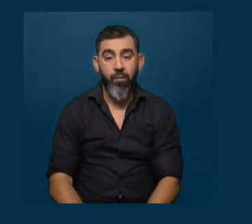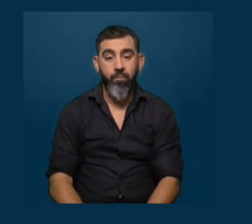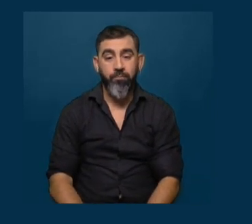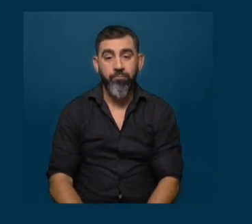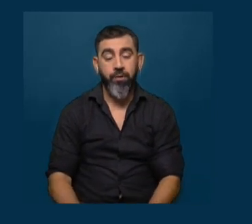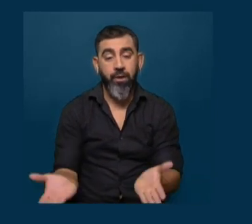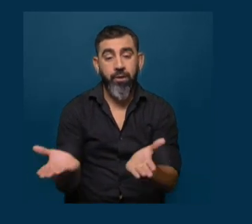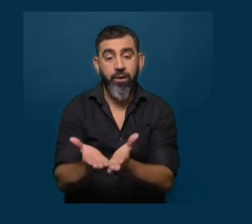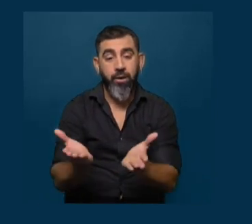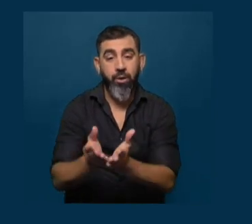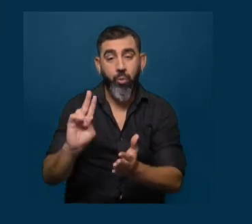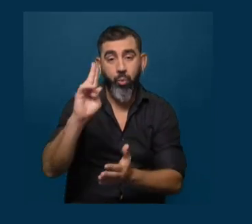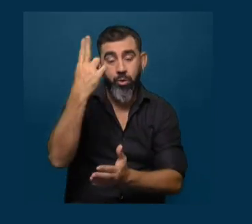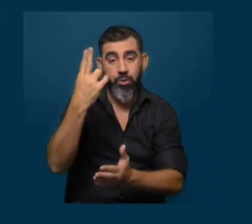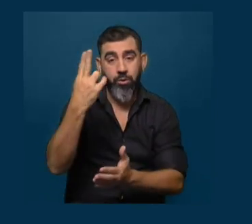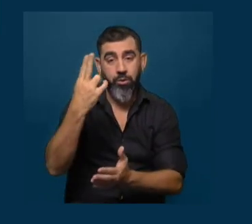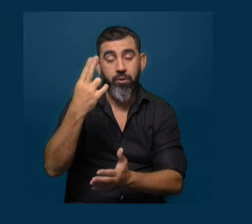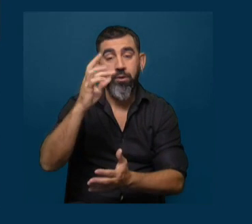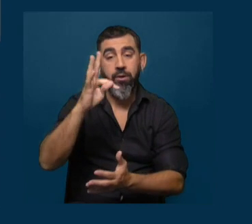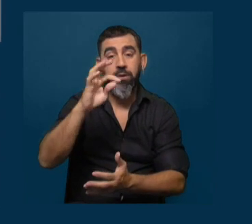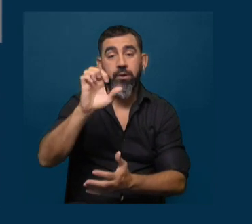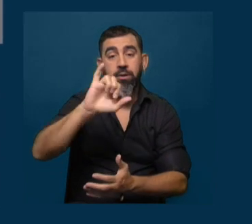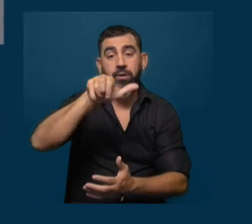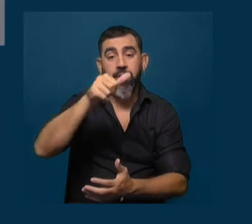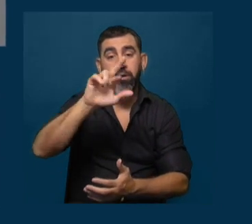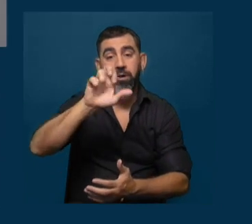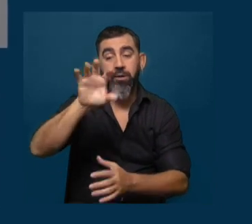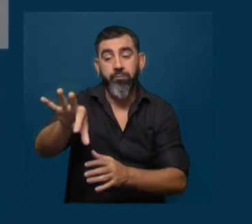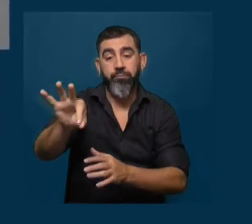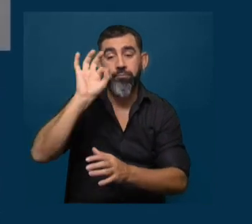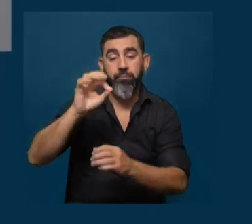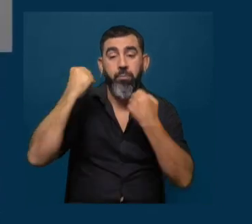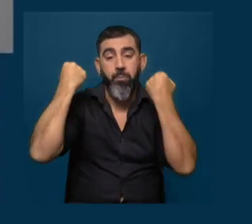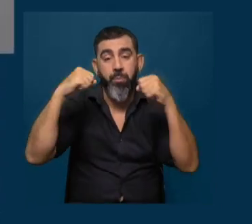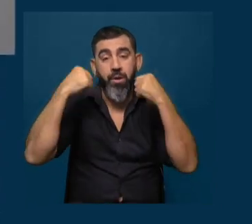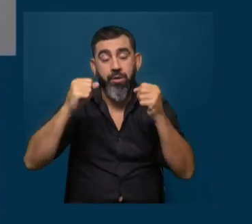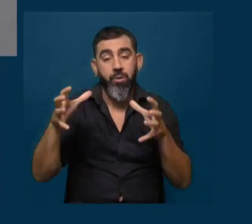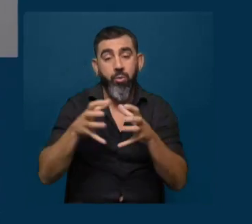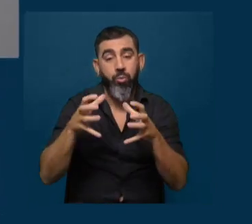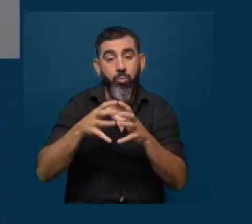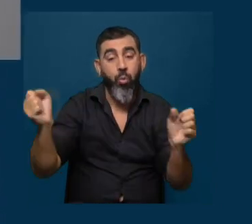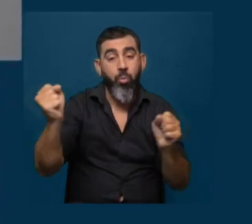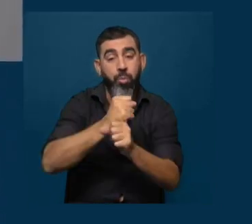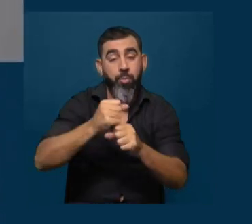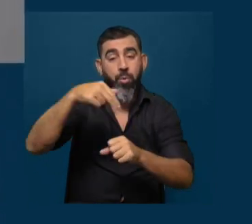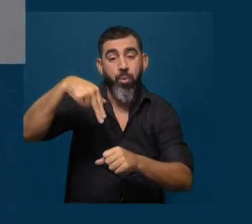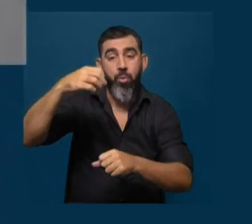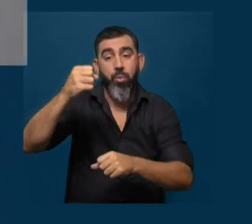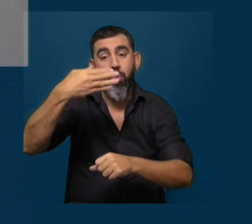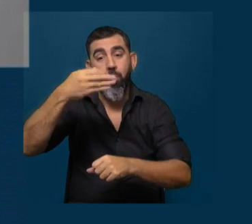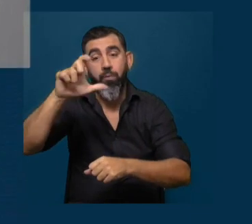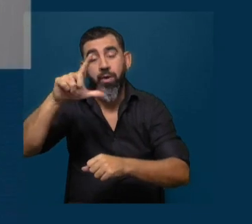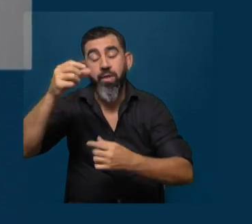La estudiante uruguaya, Abby Tejera, ha sido seleccionada para realizar prácticas con el equipo que ganó el Premio Nobel de Física en